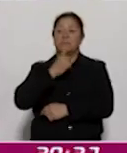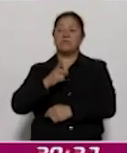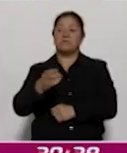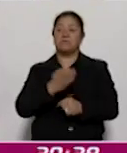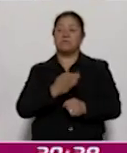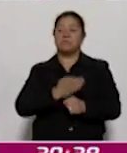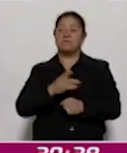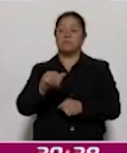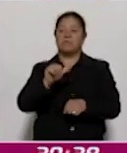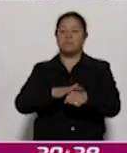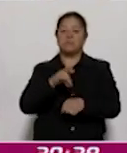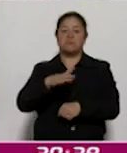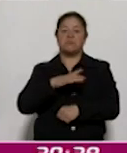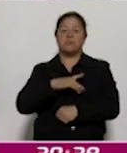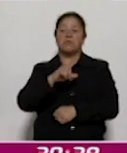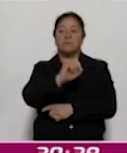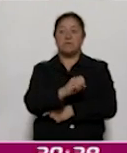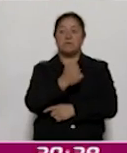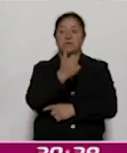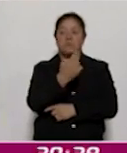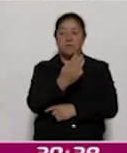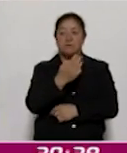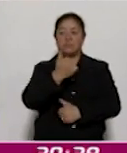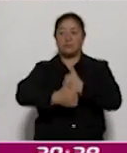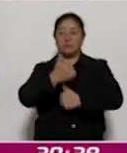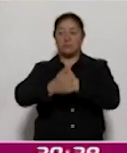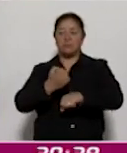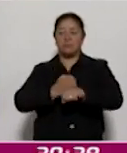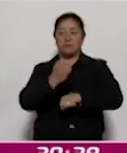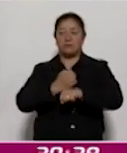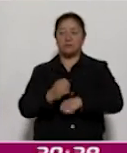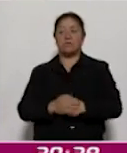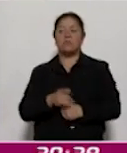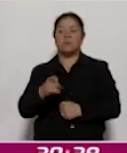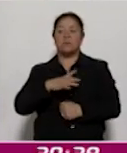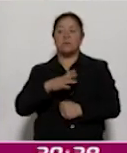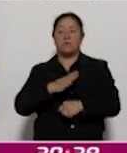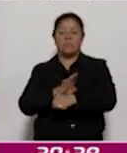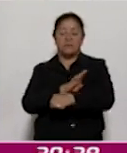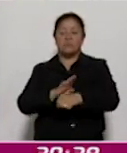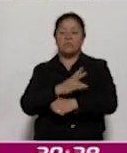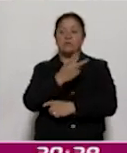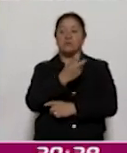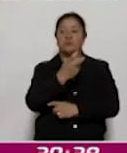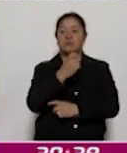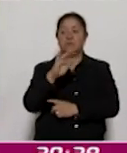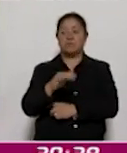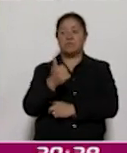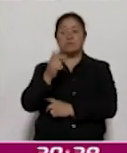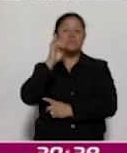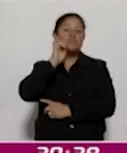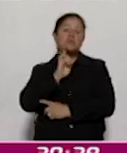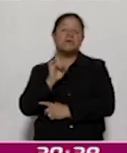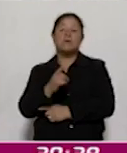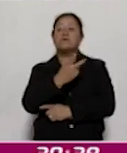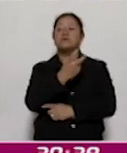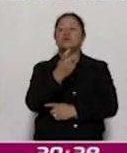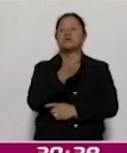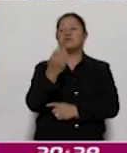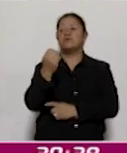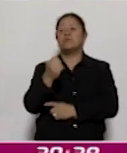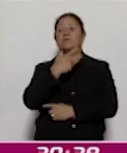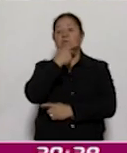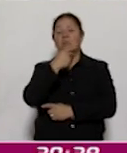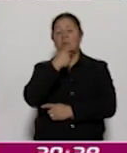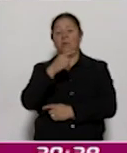administración se han organizado 23 concursos estatales, en los cuales se ha beneficiado a 246 mujeres y 209